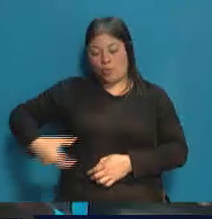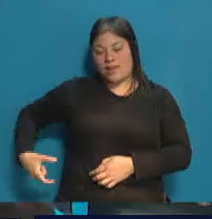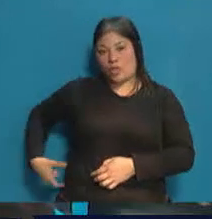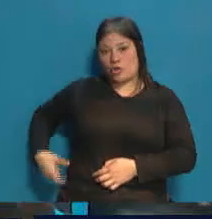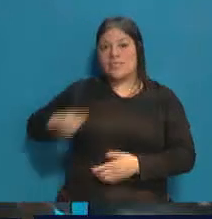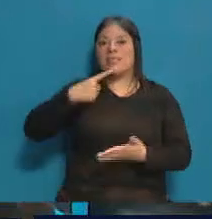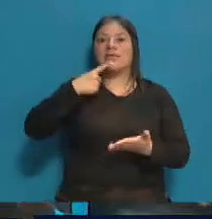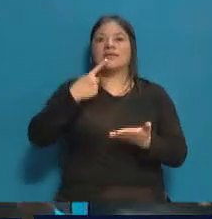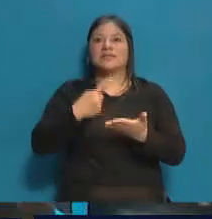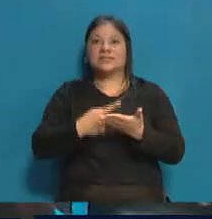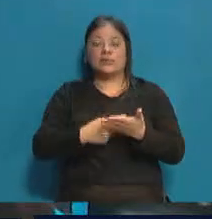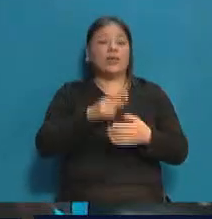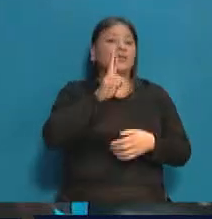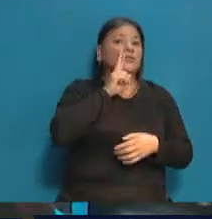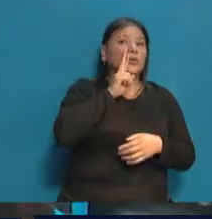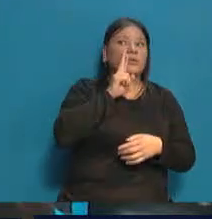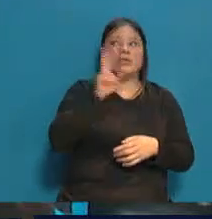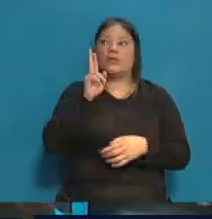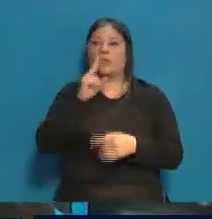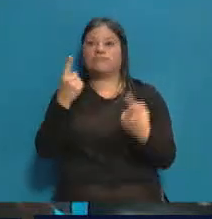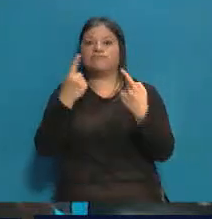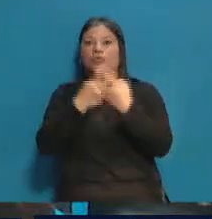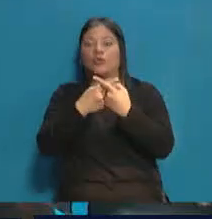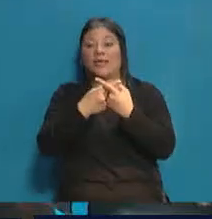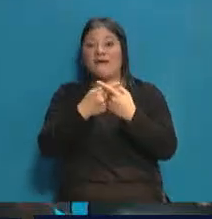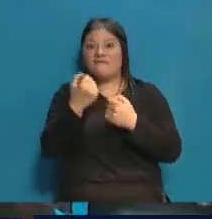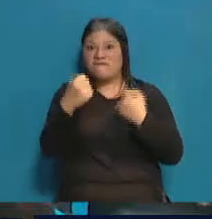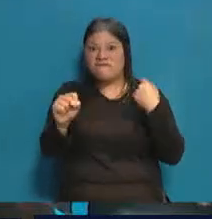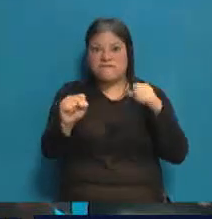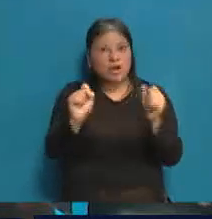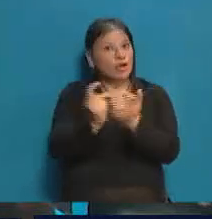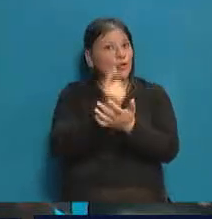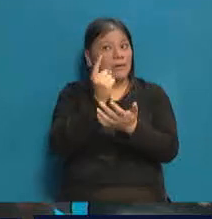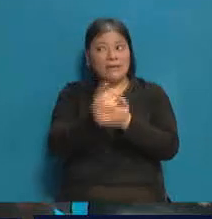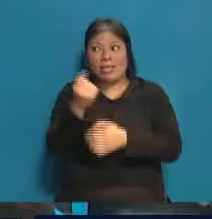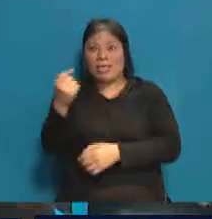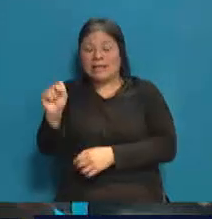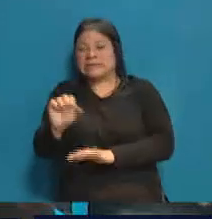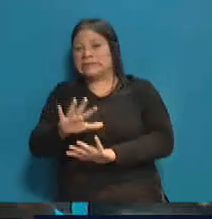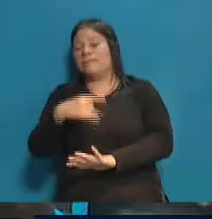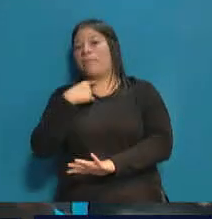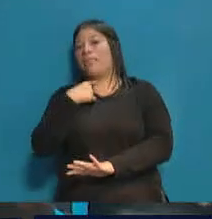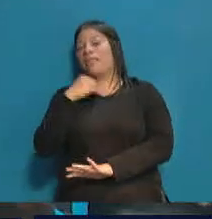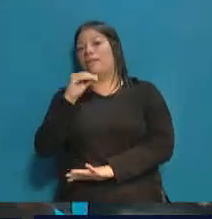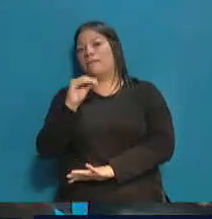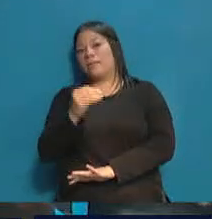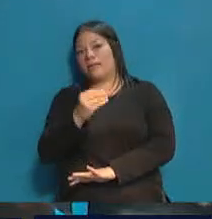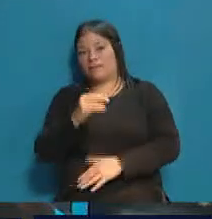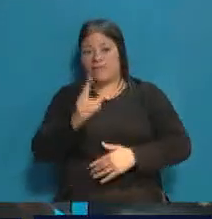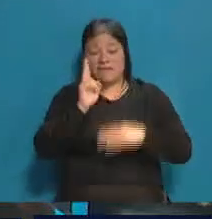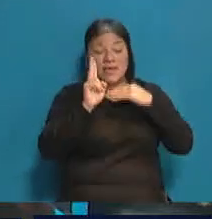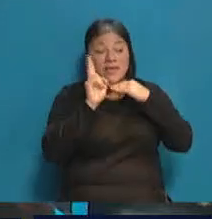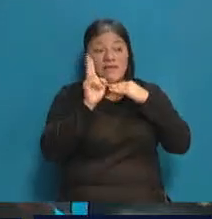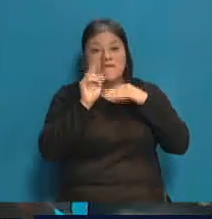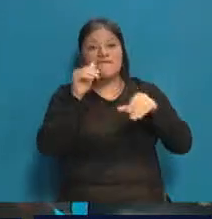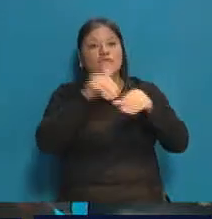empate, porque van a estar 19 contra 19. Acá no puede faltar nadie en la sesión. Claro que no. Es que faltaba. Y habrá que seguir de cerca a ver cómo se vota. Sí,